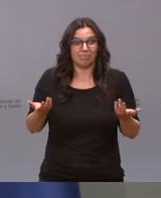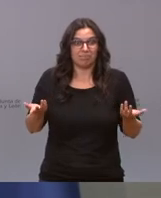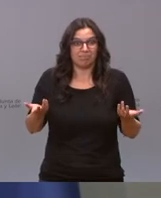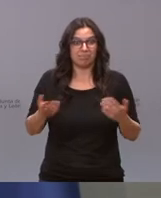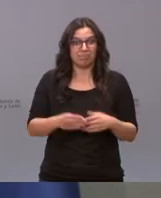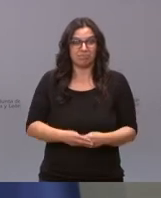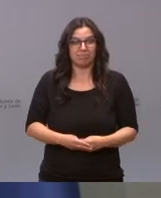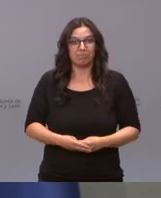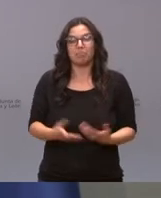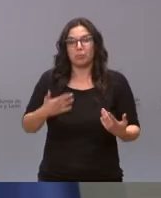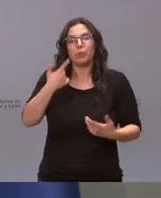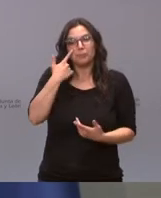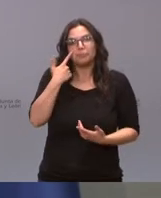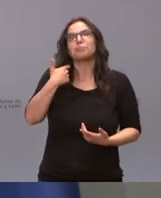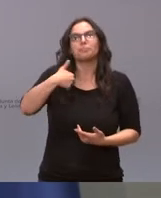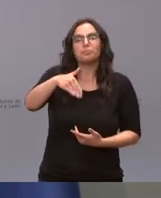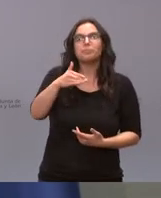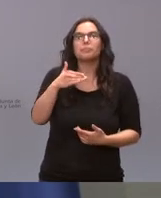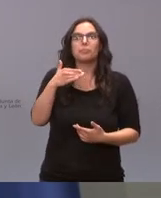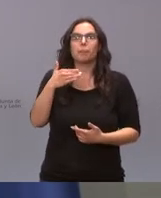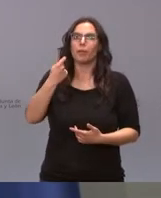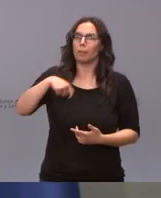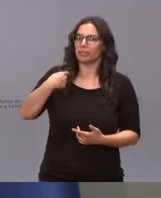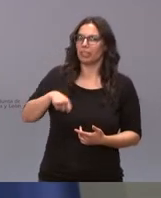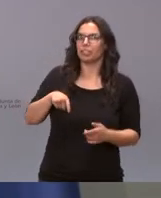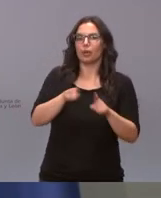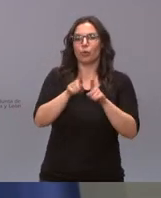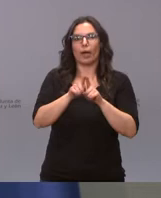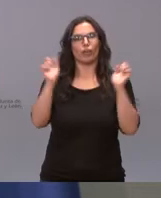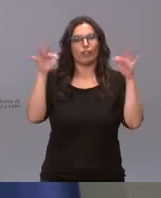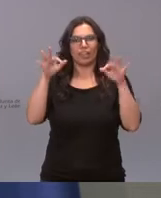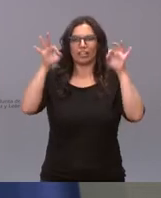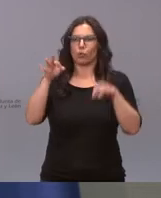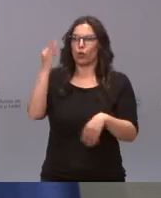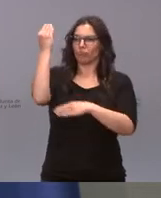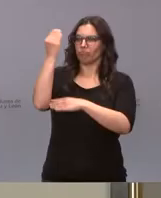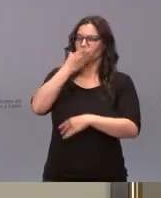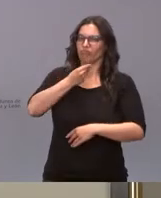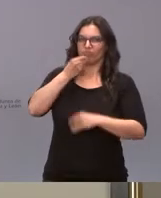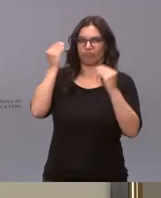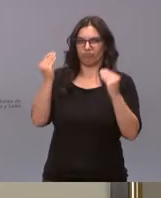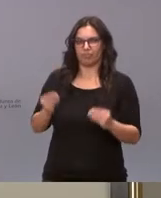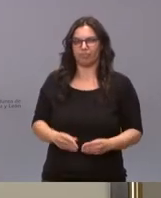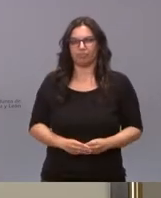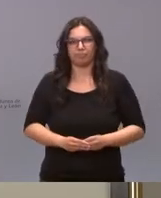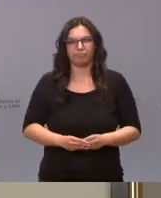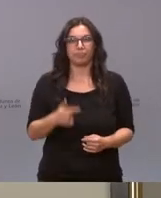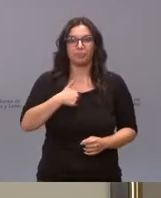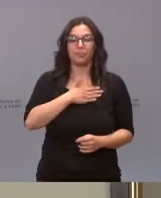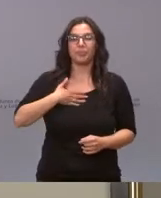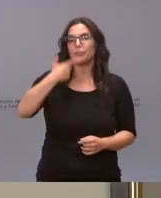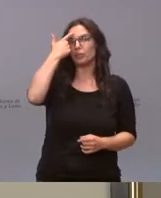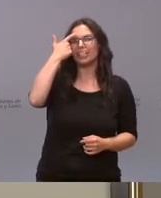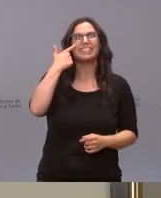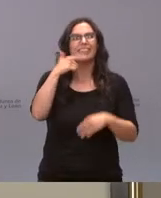pero veremos con gusto el porte de nuestro presidente en la conferencia si queríamos a ver si esperan que la